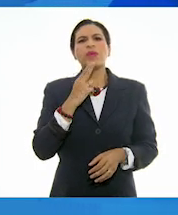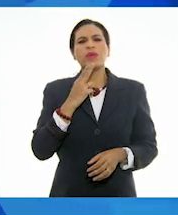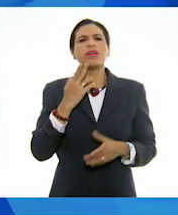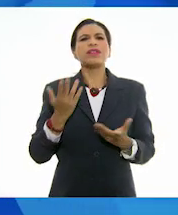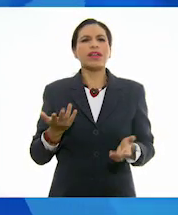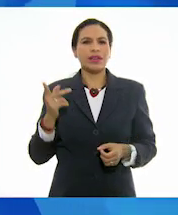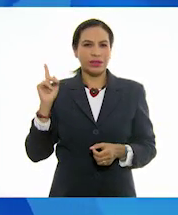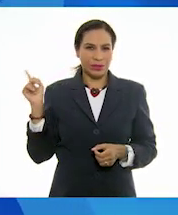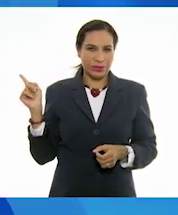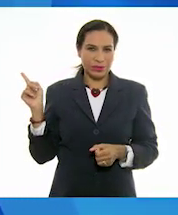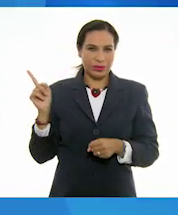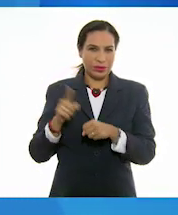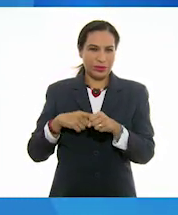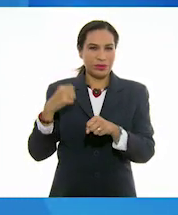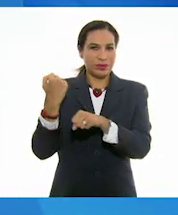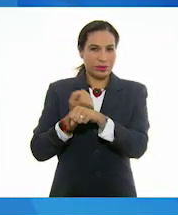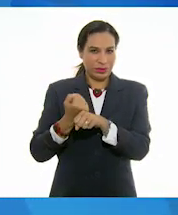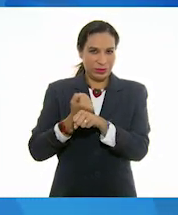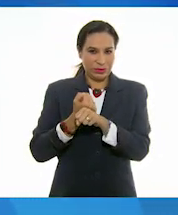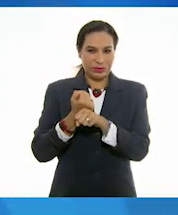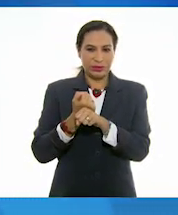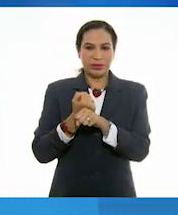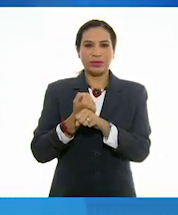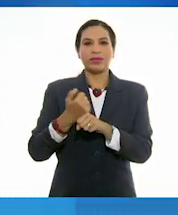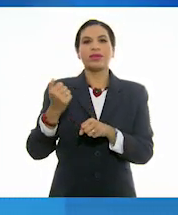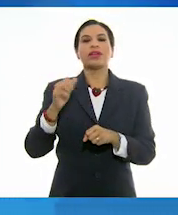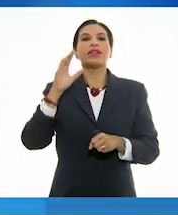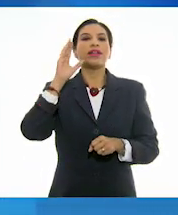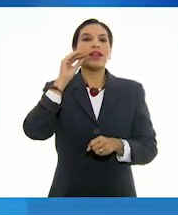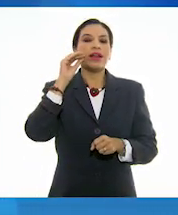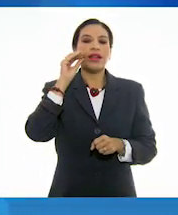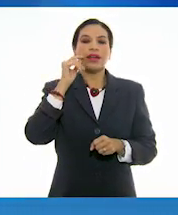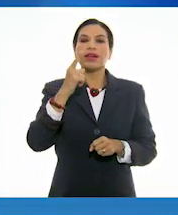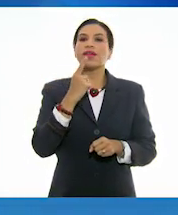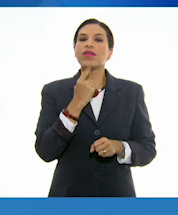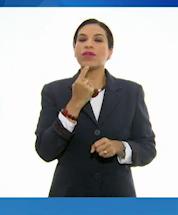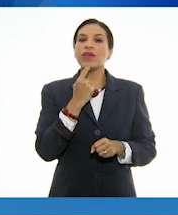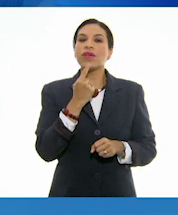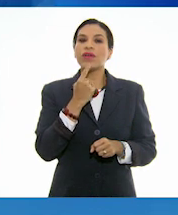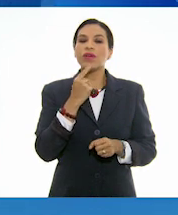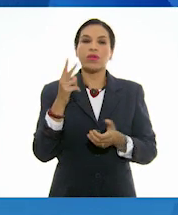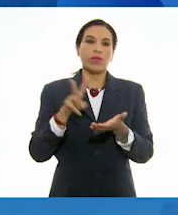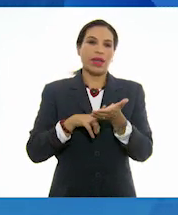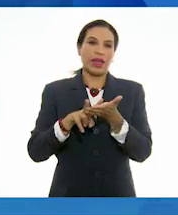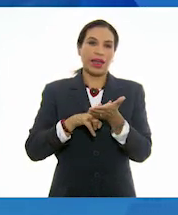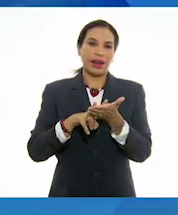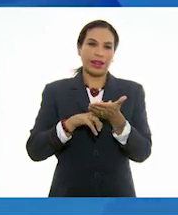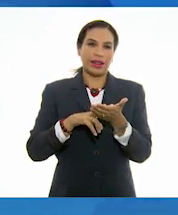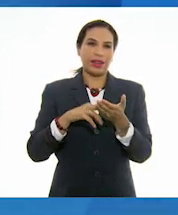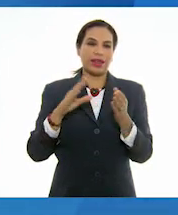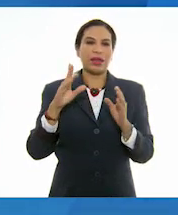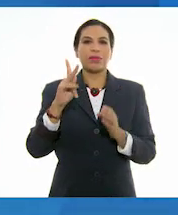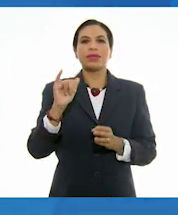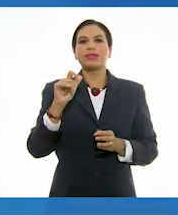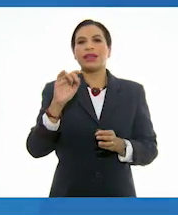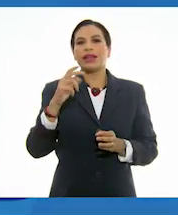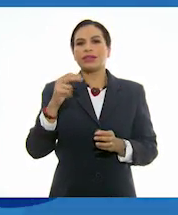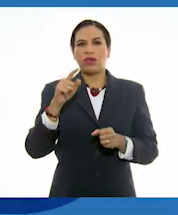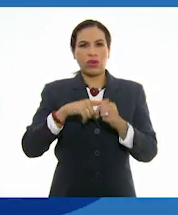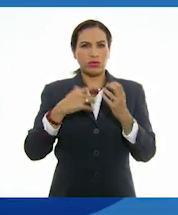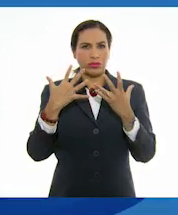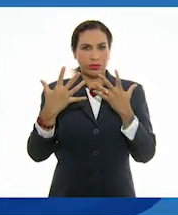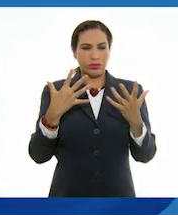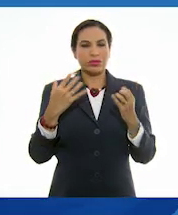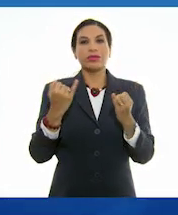colores como el amarillo, como el anaranjado, rojo, como el verde pistache, que son colores muy vivos,